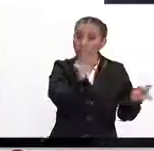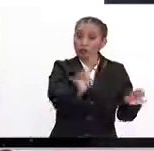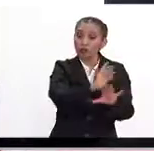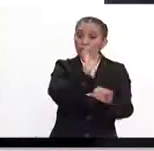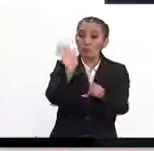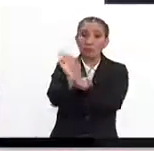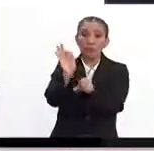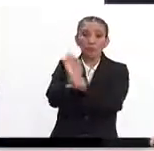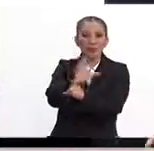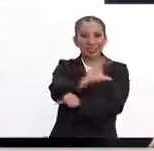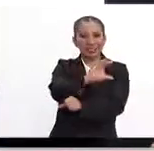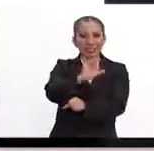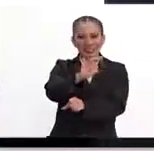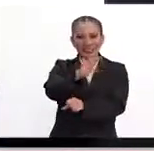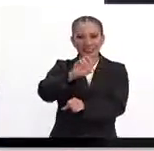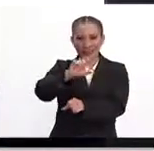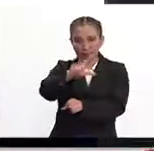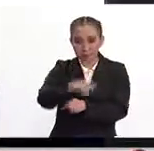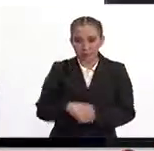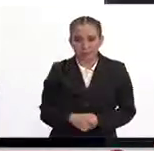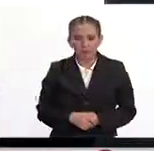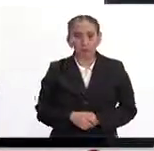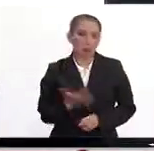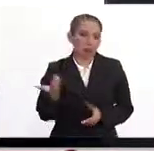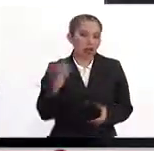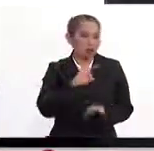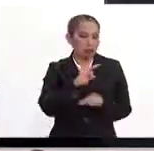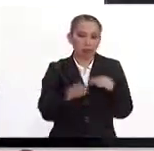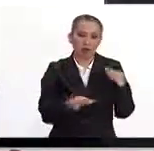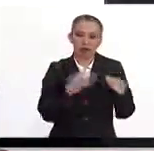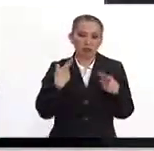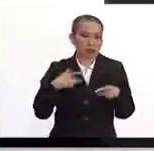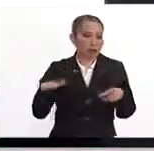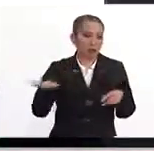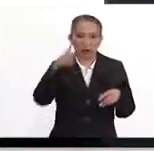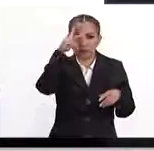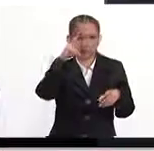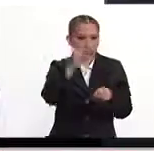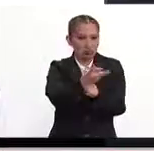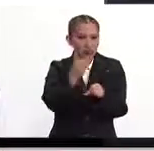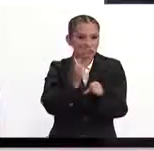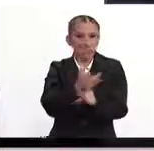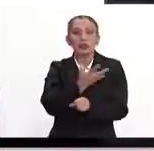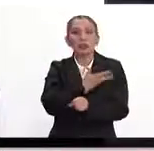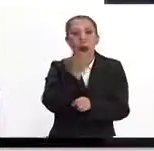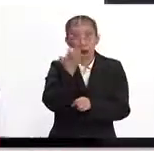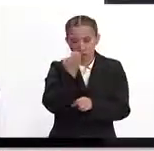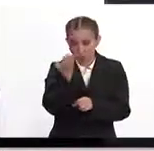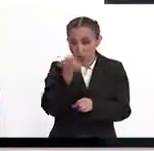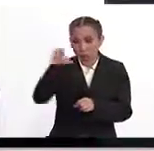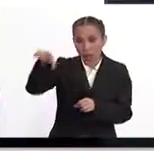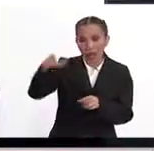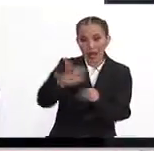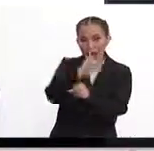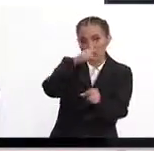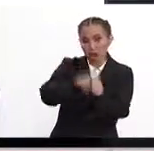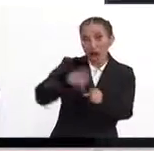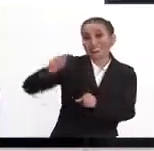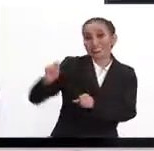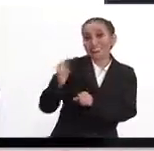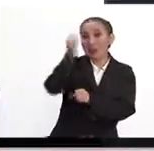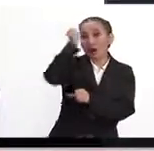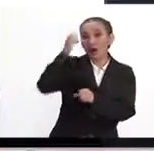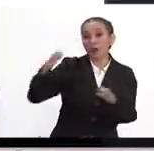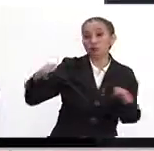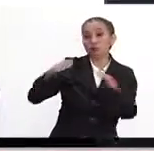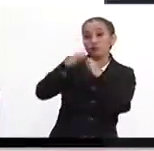cuanto a protección civil. Y, bueno, están todos los mexicanos invitados. Tenemos inclusive, sí, una Escuela Nacional de Técnicos